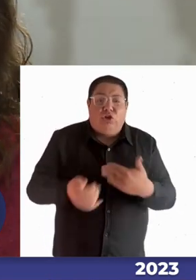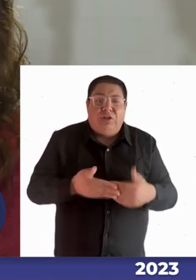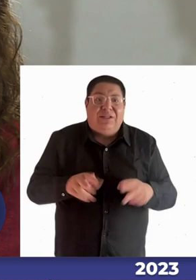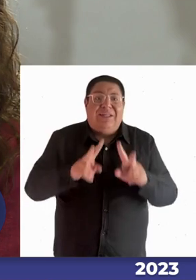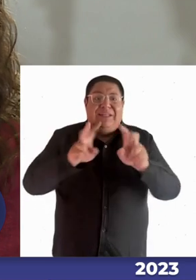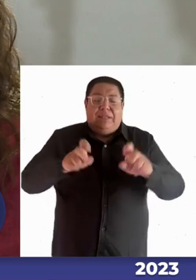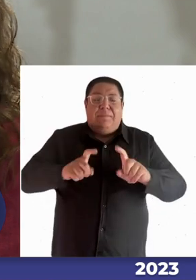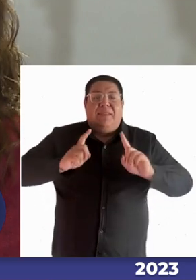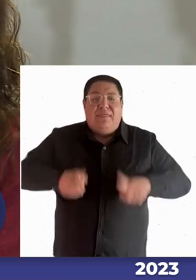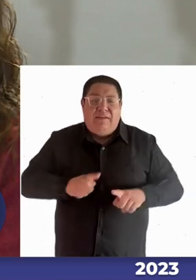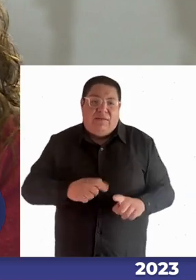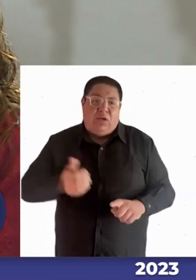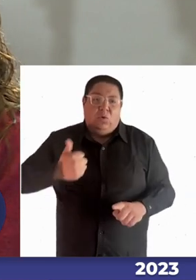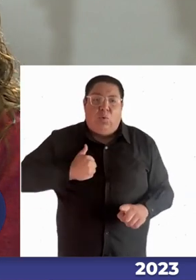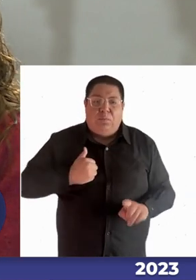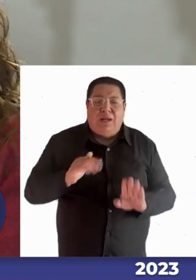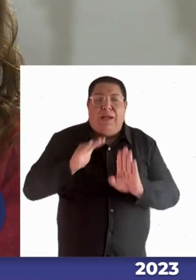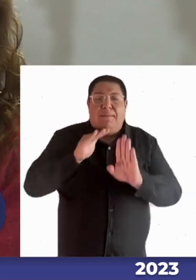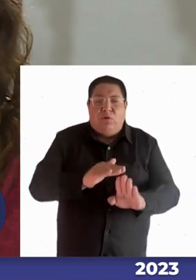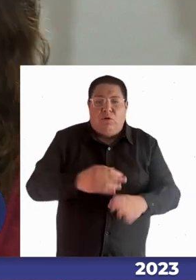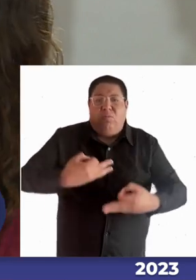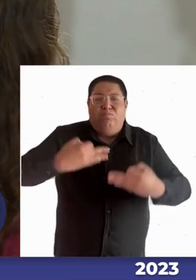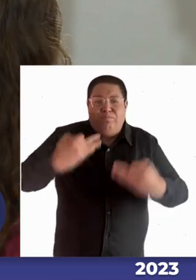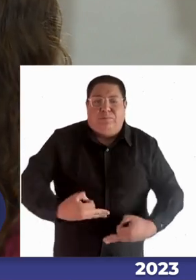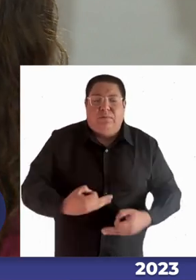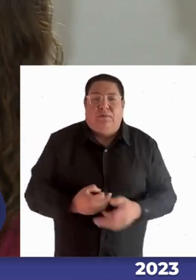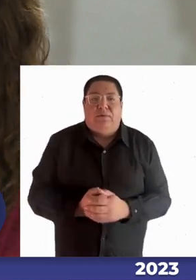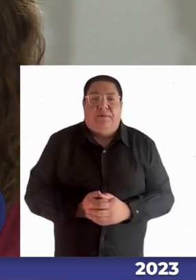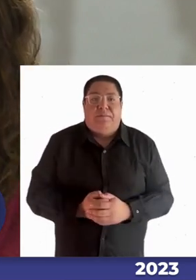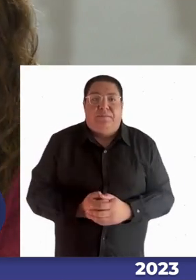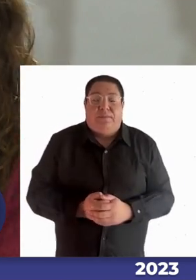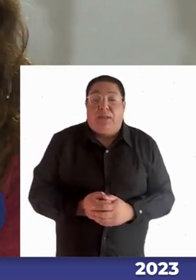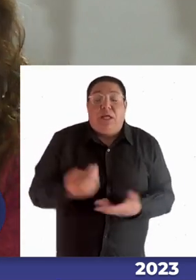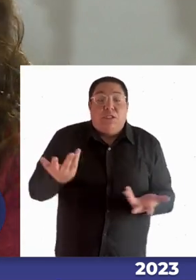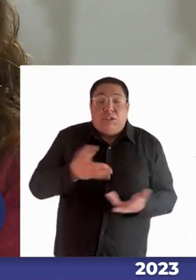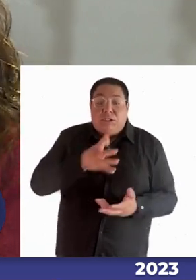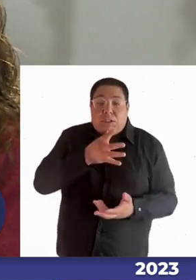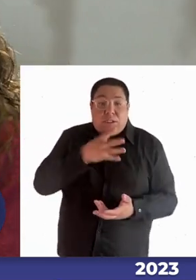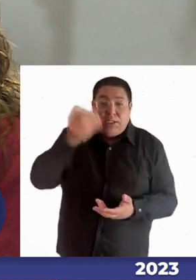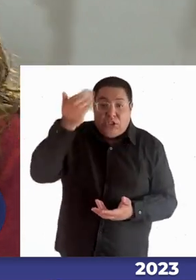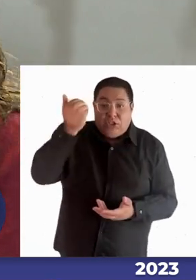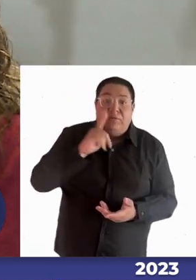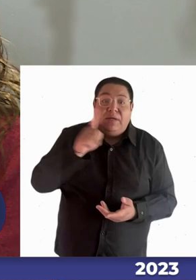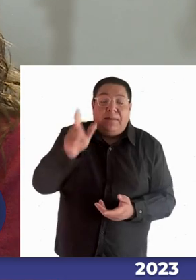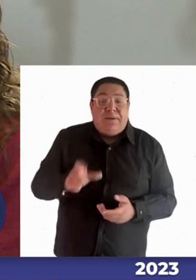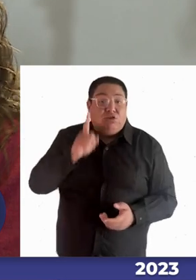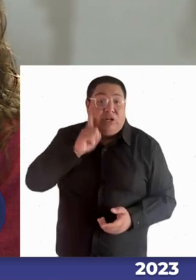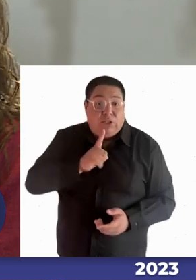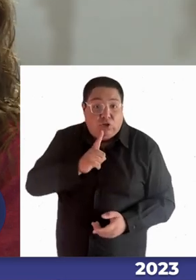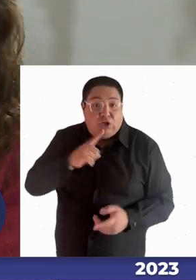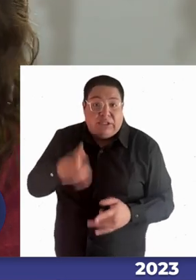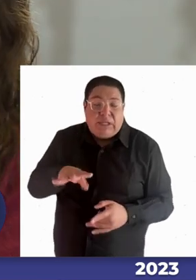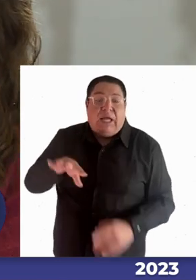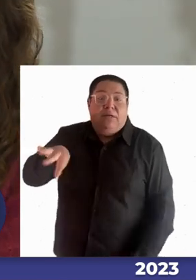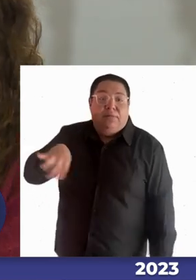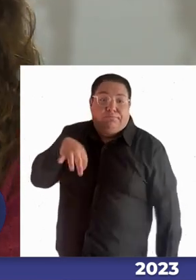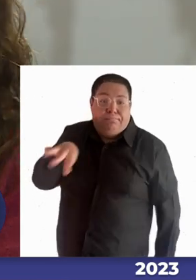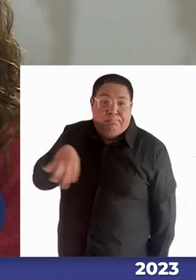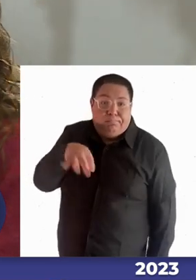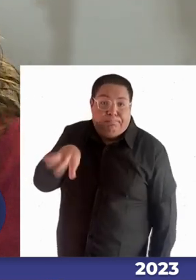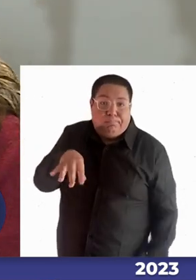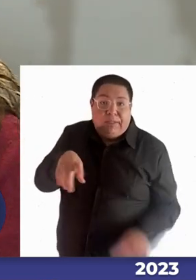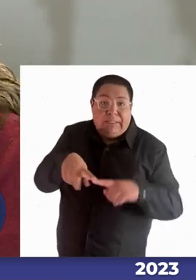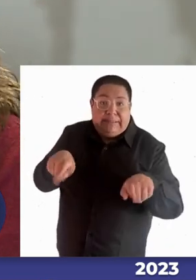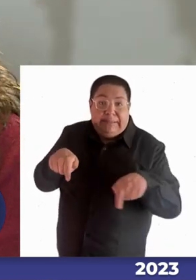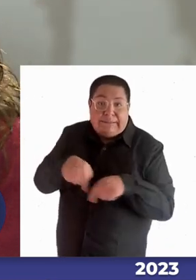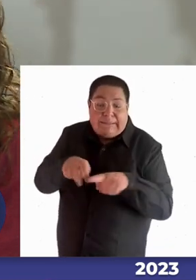apoyos que se requieren y así como no sabemos cuántos jóvenes sordos están abandonados dentro de un aula de personas